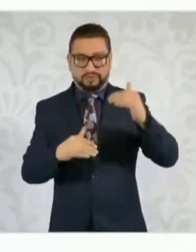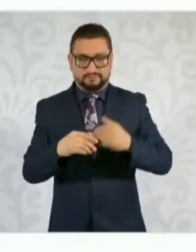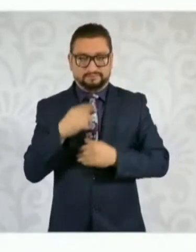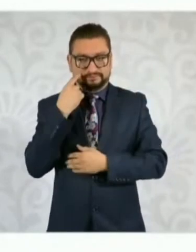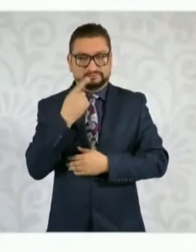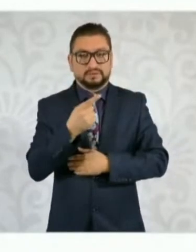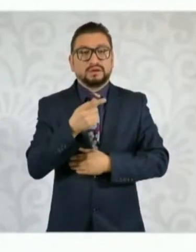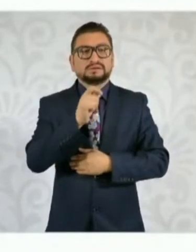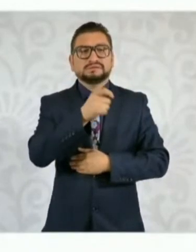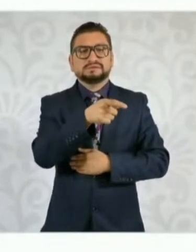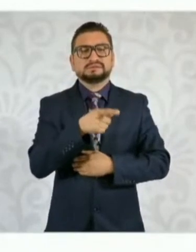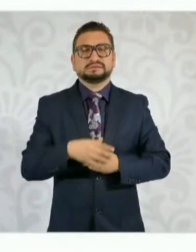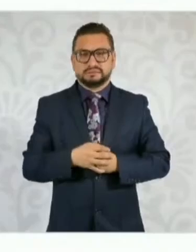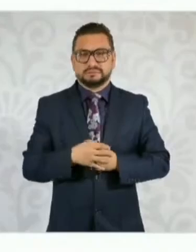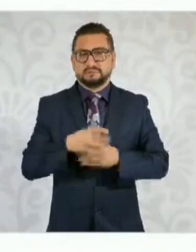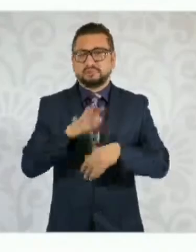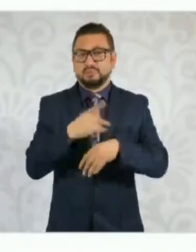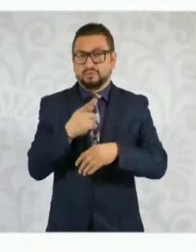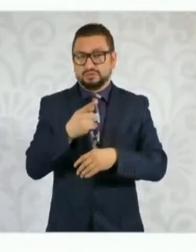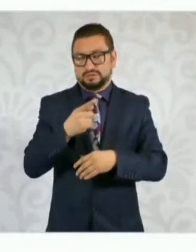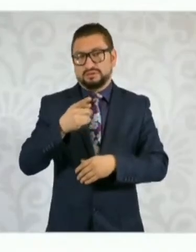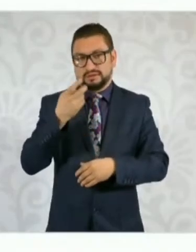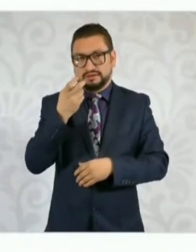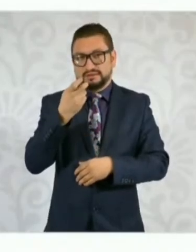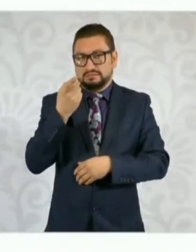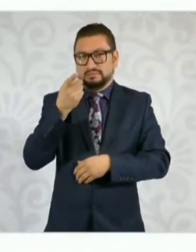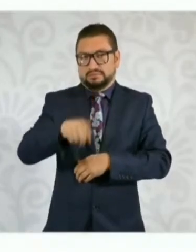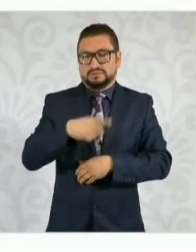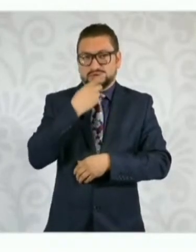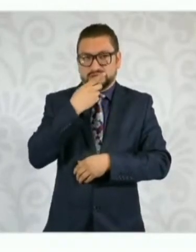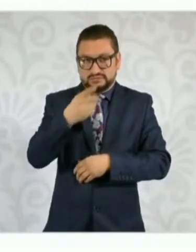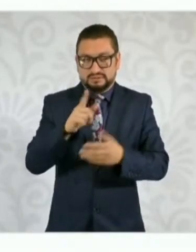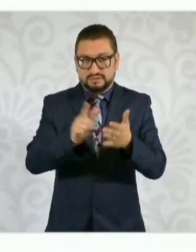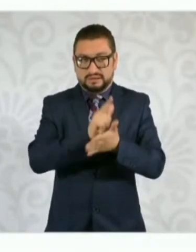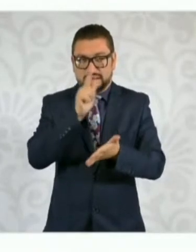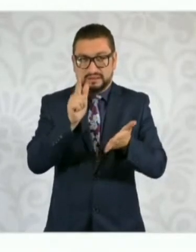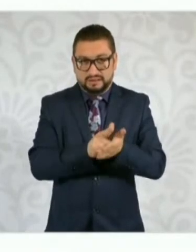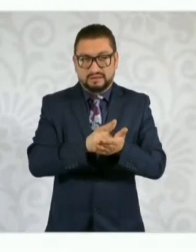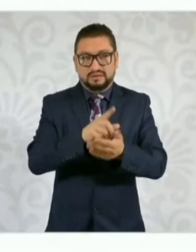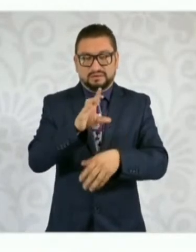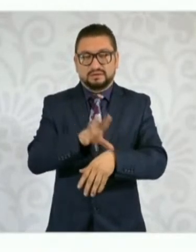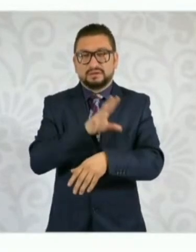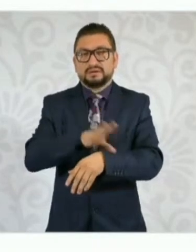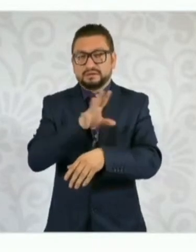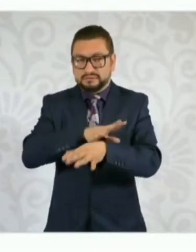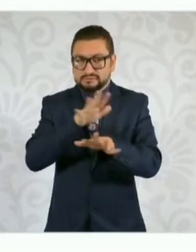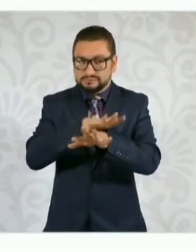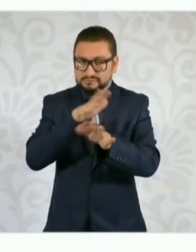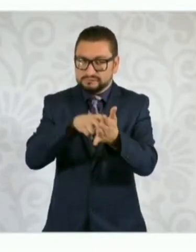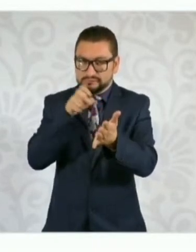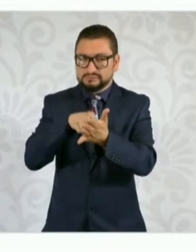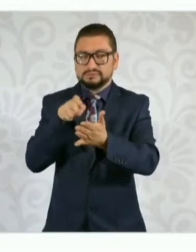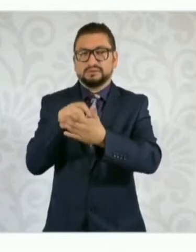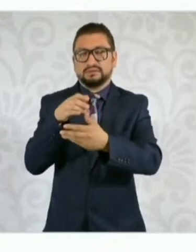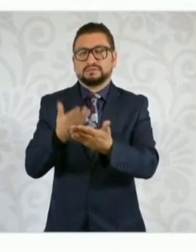públicas del Estado. Mandó su iniciativa de reforma de ley de la industria eléctrica que precisamente